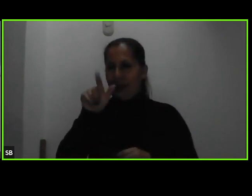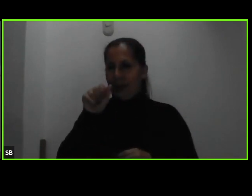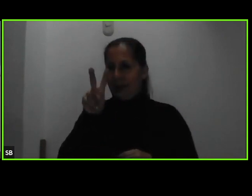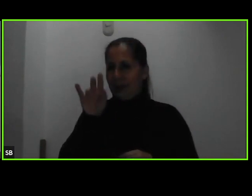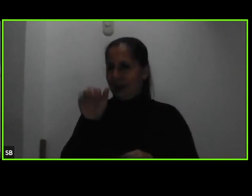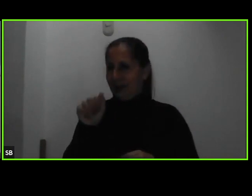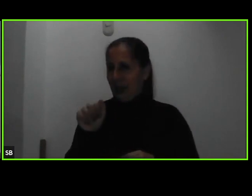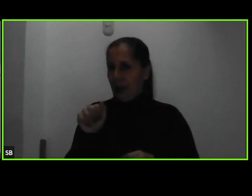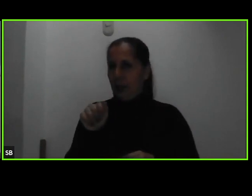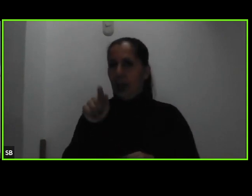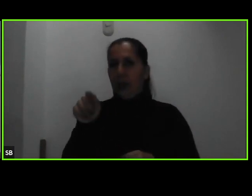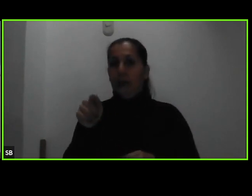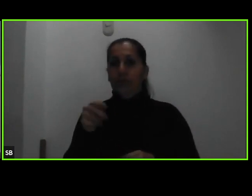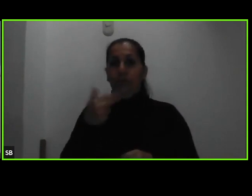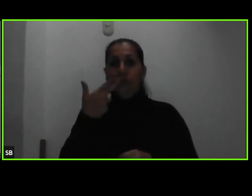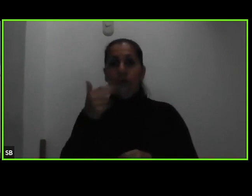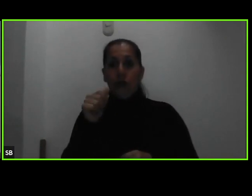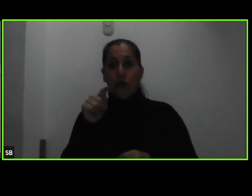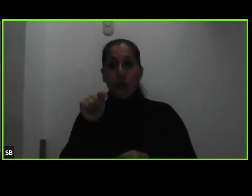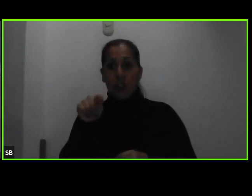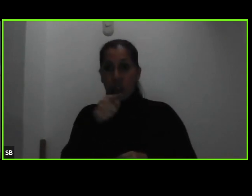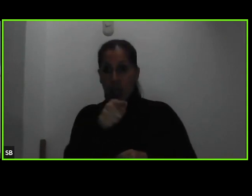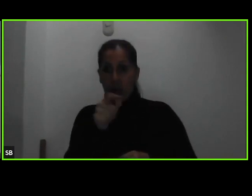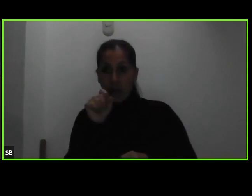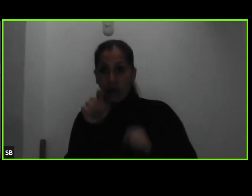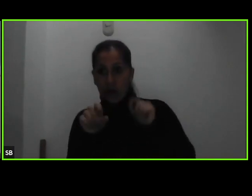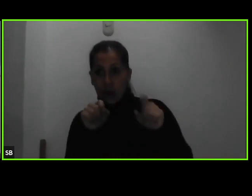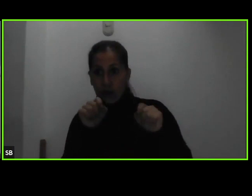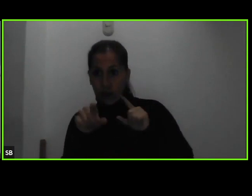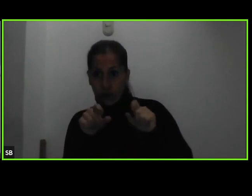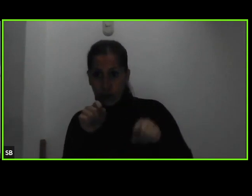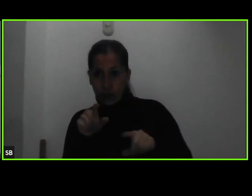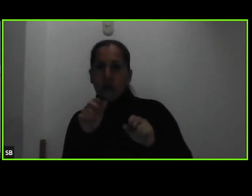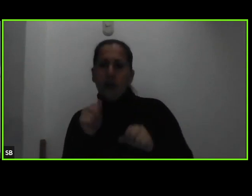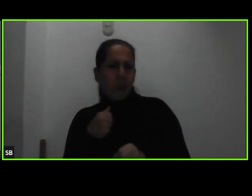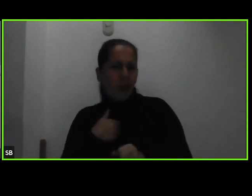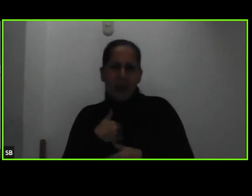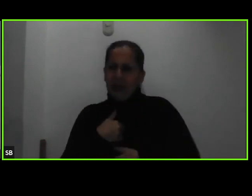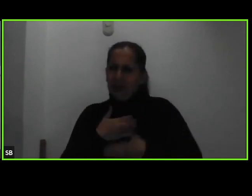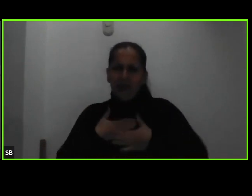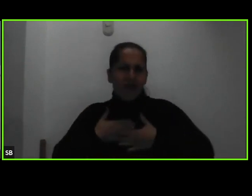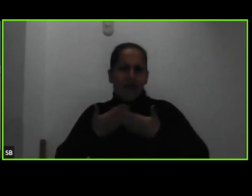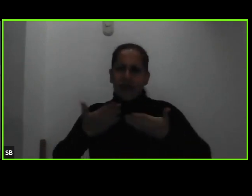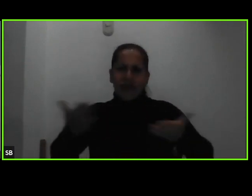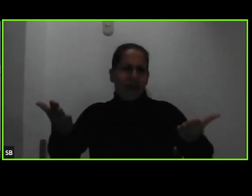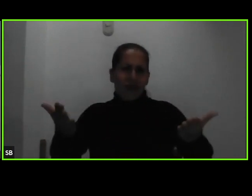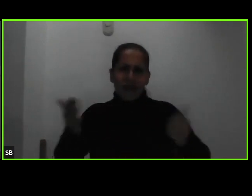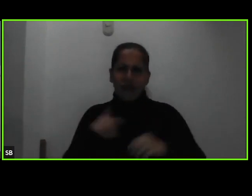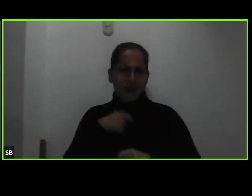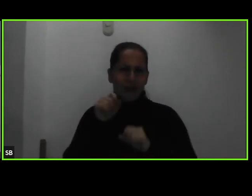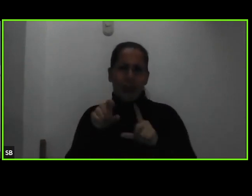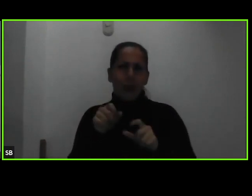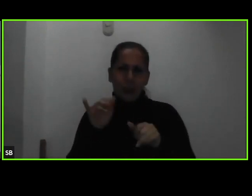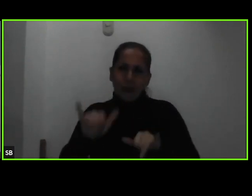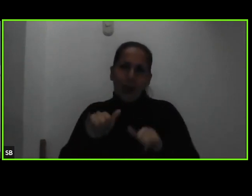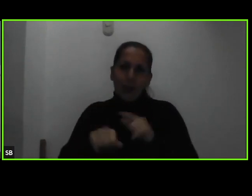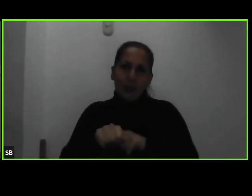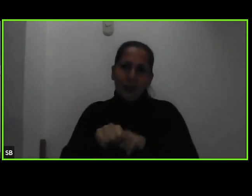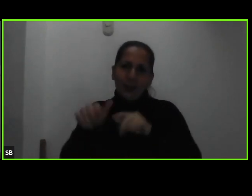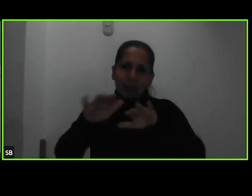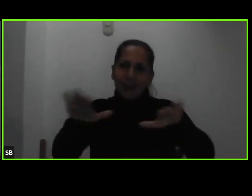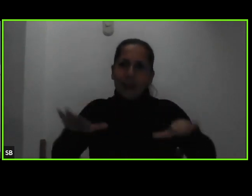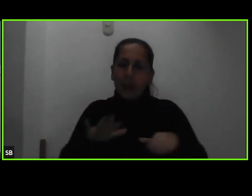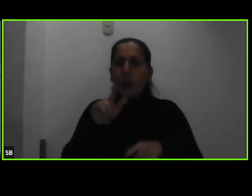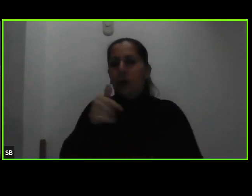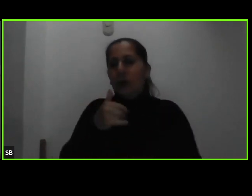en el chat podemos ver preguntas pueden hacerlas claro y para eso es este espacio para que a